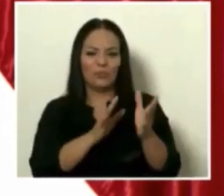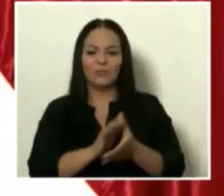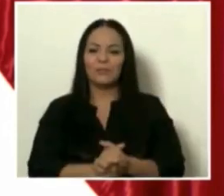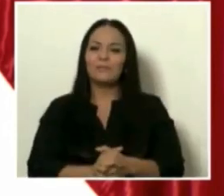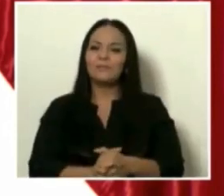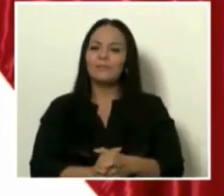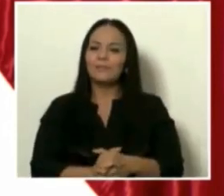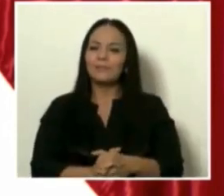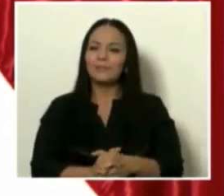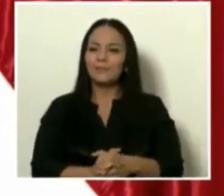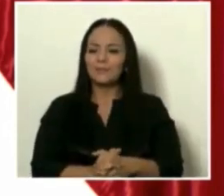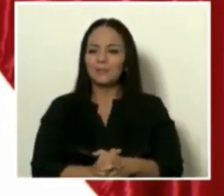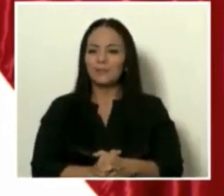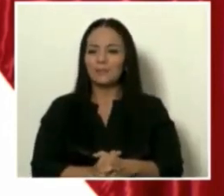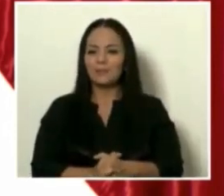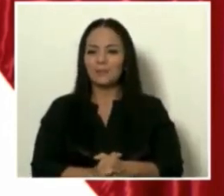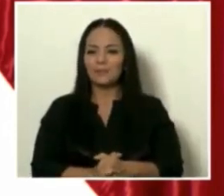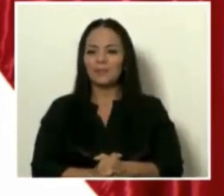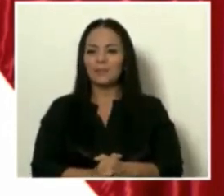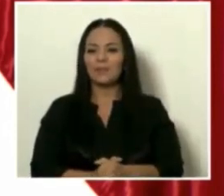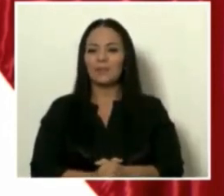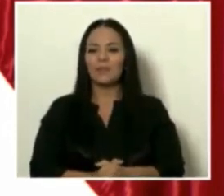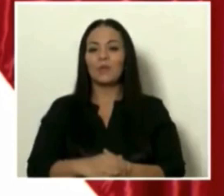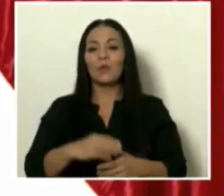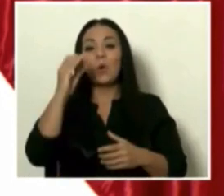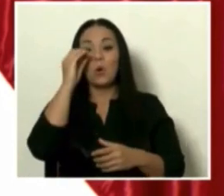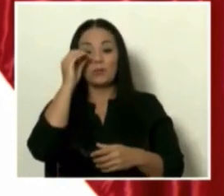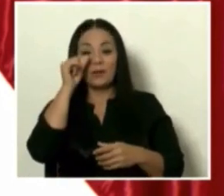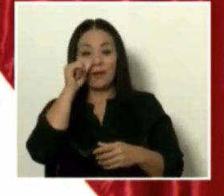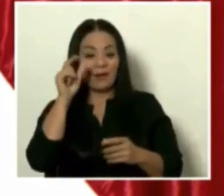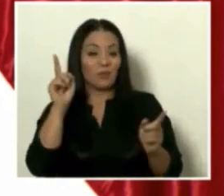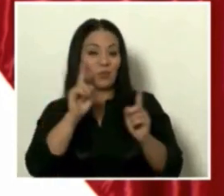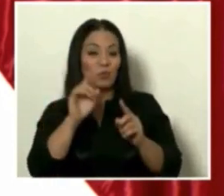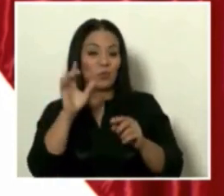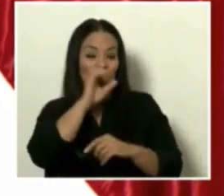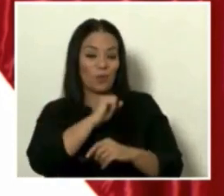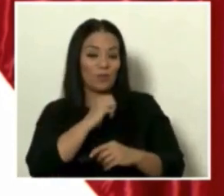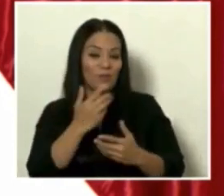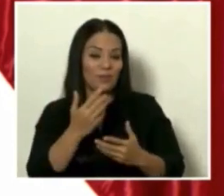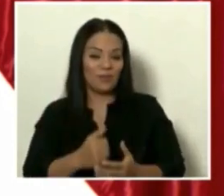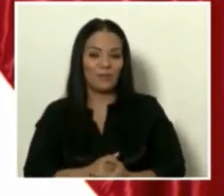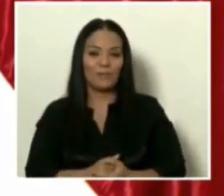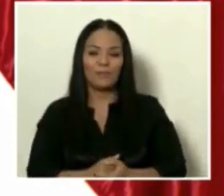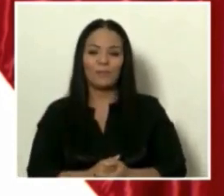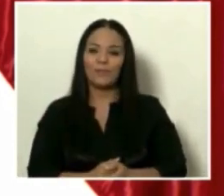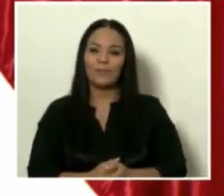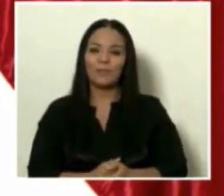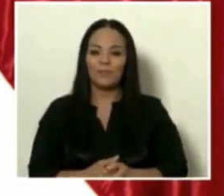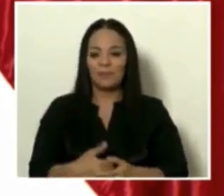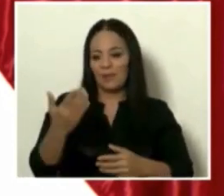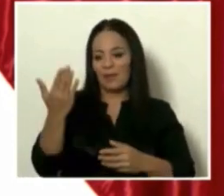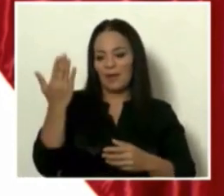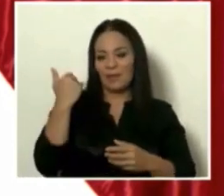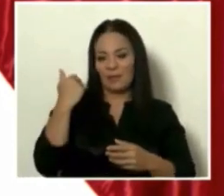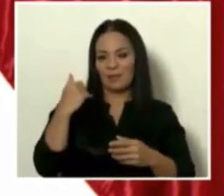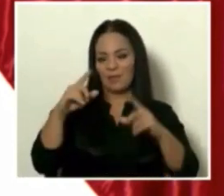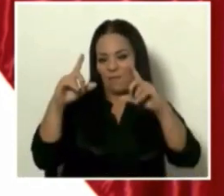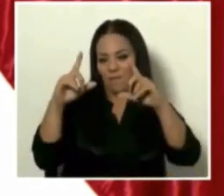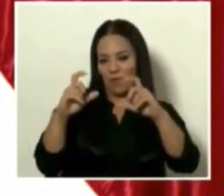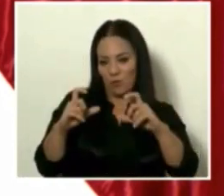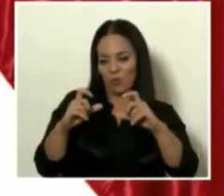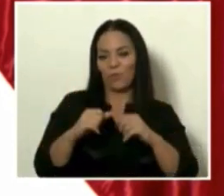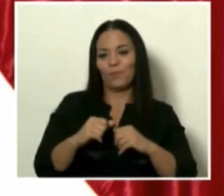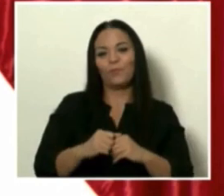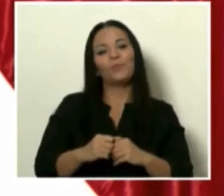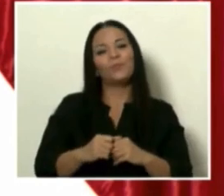Cuando lo que no toma en cuenta don Oscar Arias, es que el día que tomaron la foto de esos dos colegas con